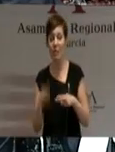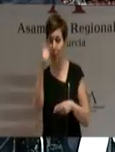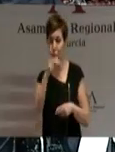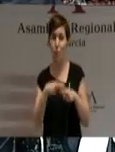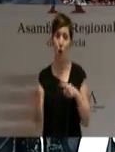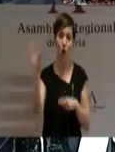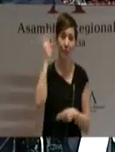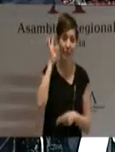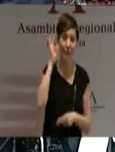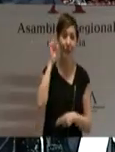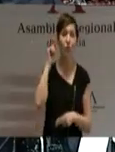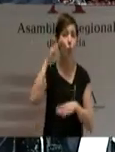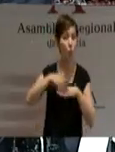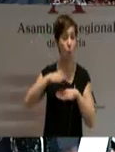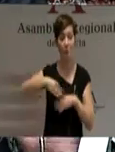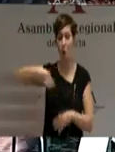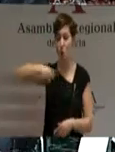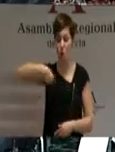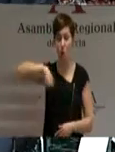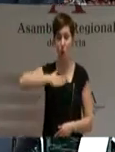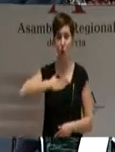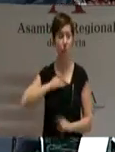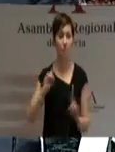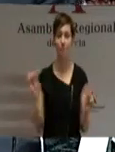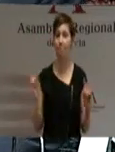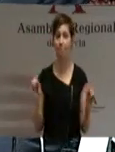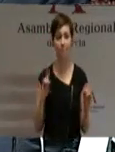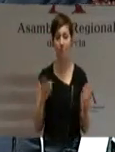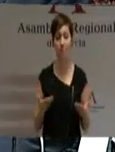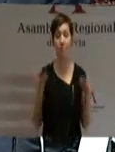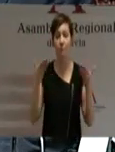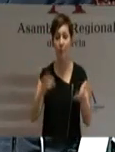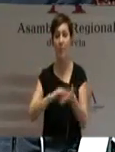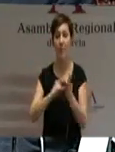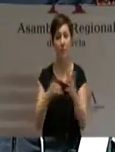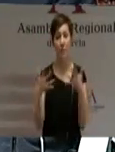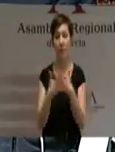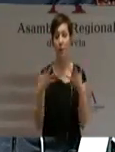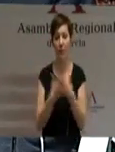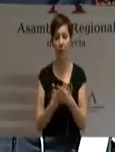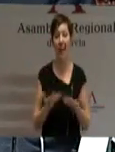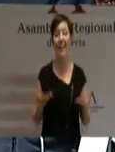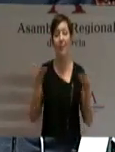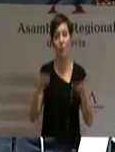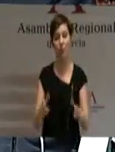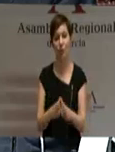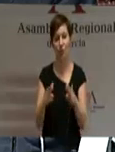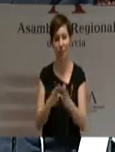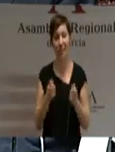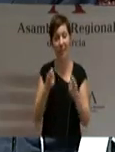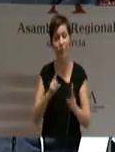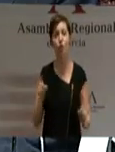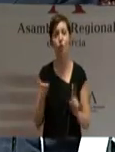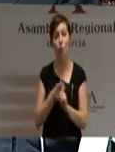democracia, sino los medios que la democracia pone a disposición de la sociedad para resolver los problemas de los ciudadanos,